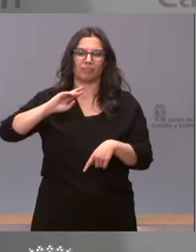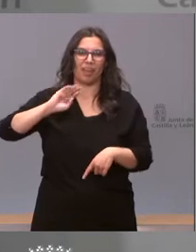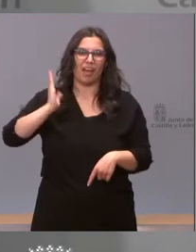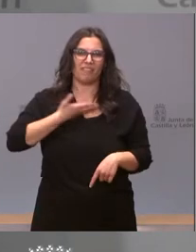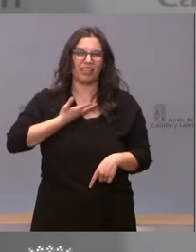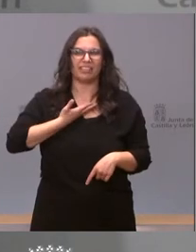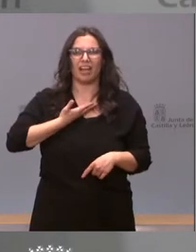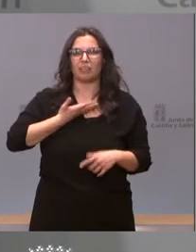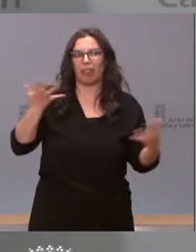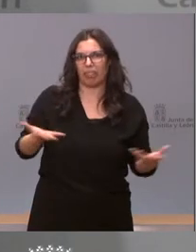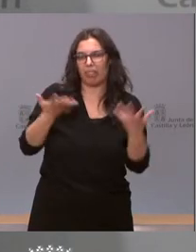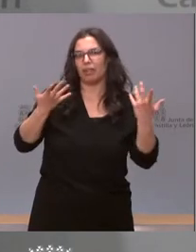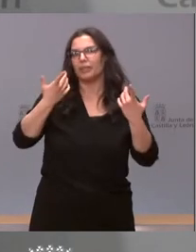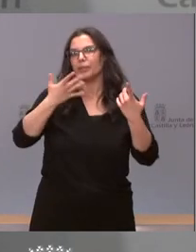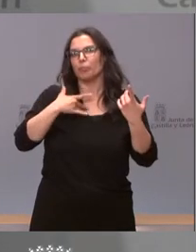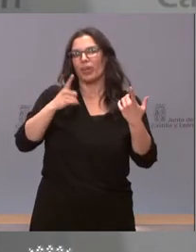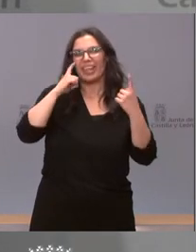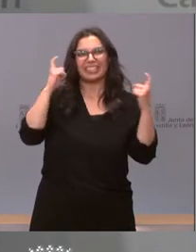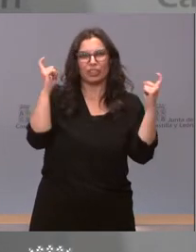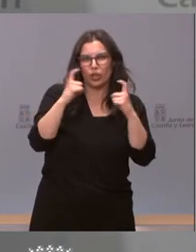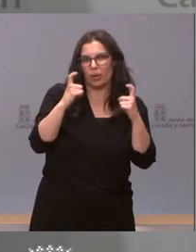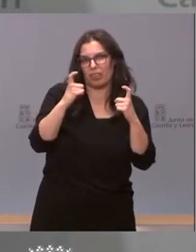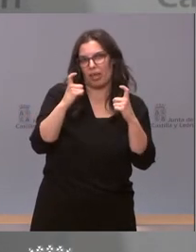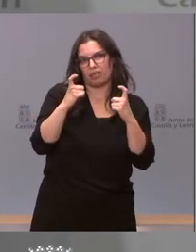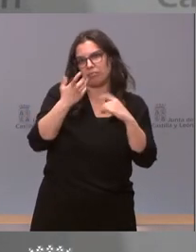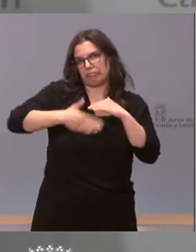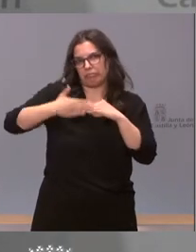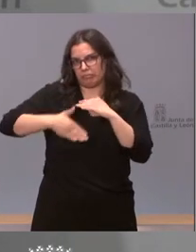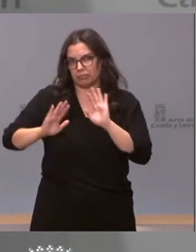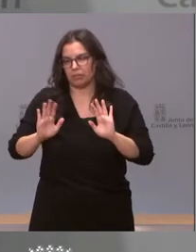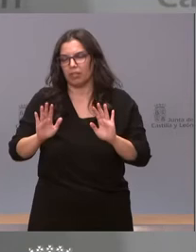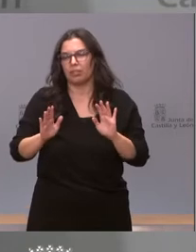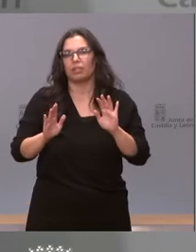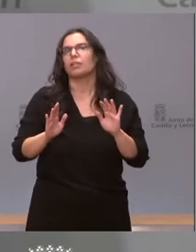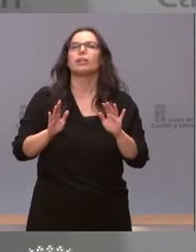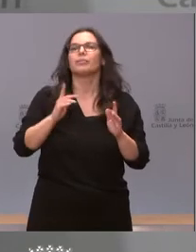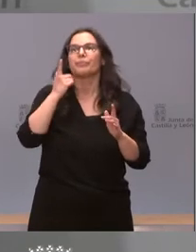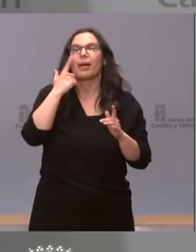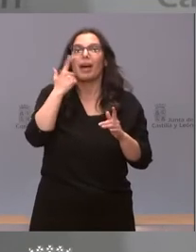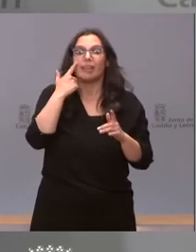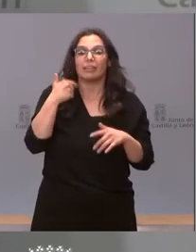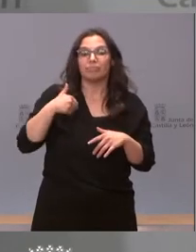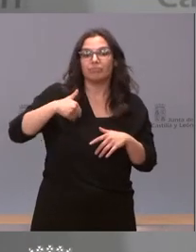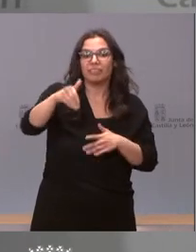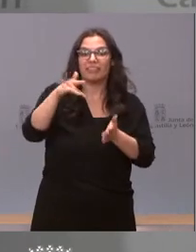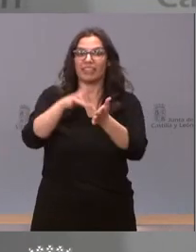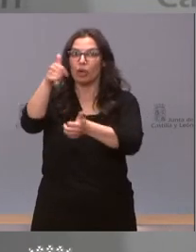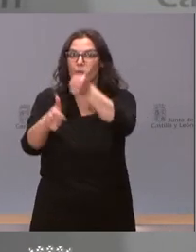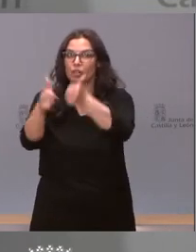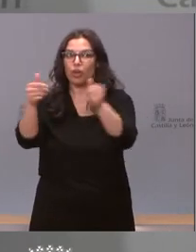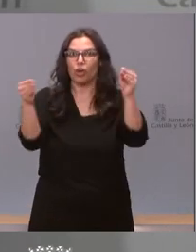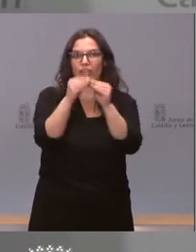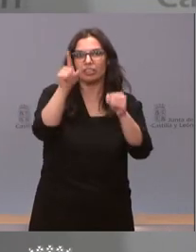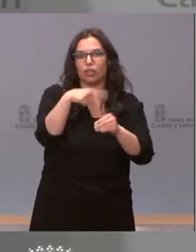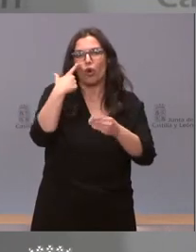durante un tiempo limitado. Habrá que ver exactamente cuándo coincide esta fecha. En